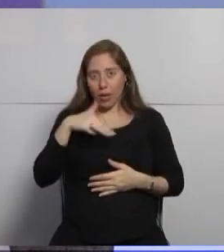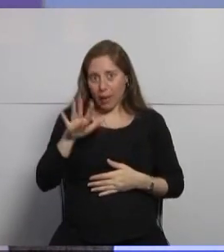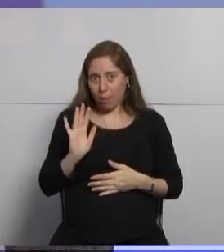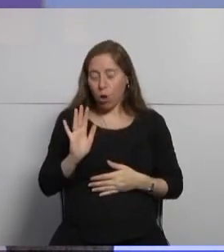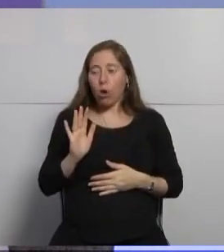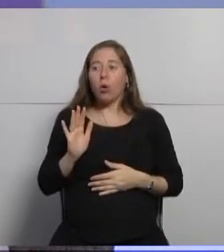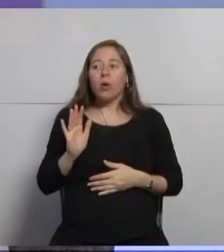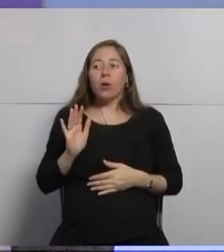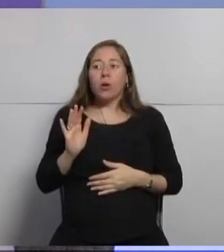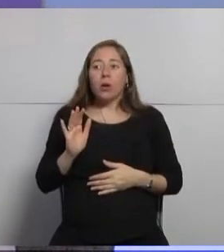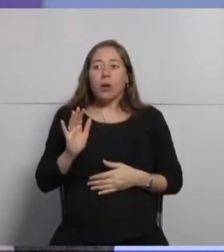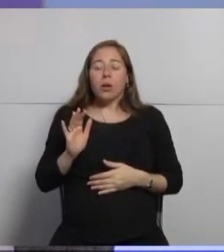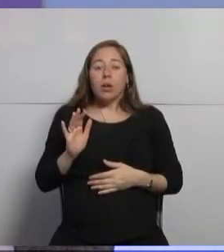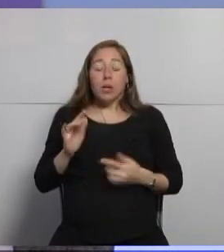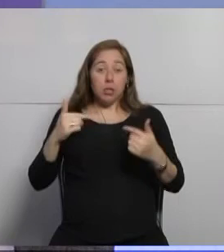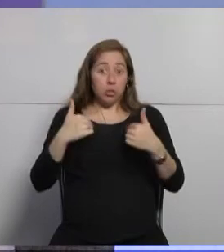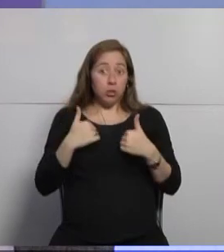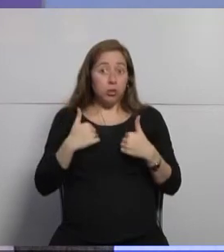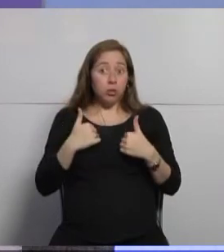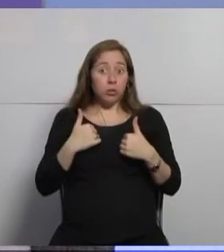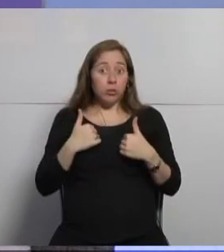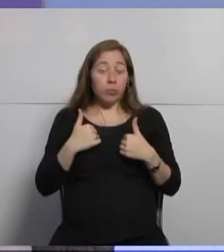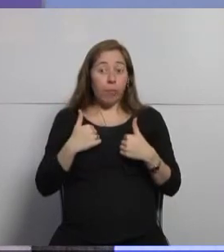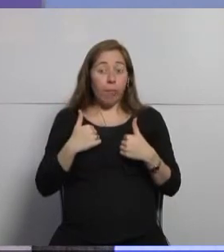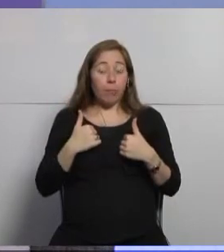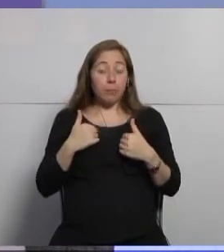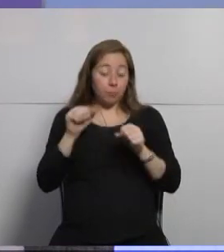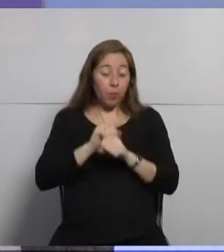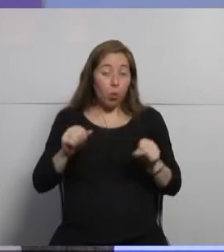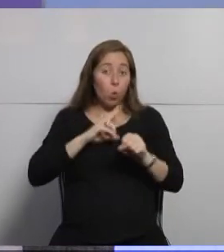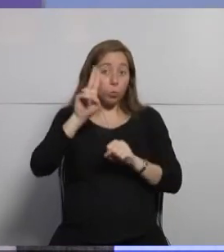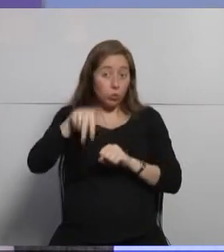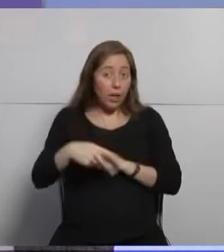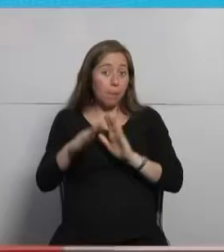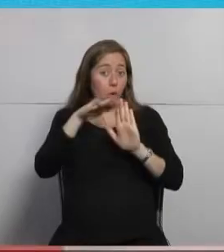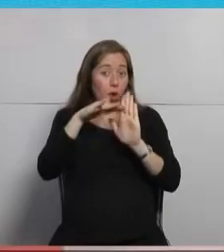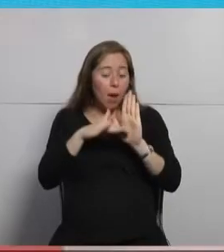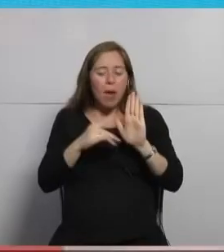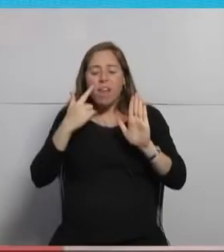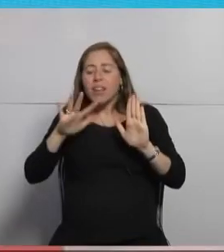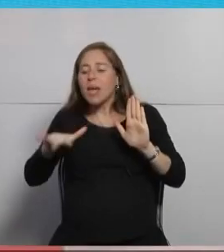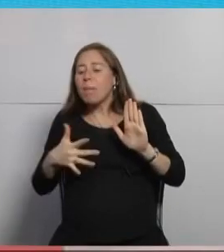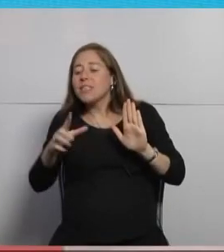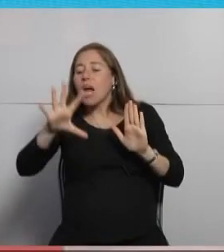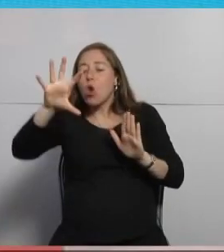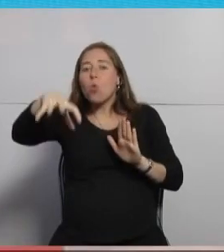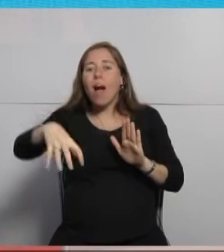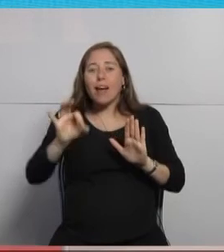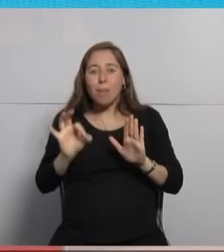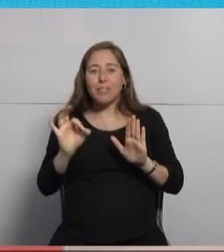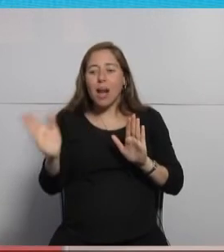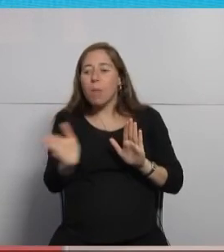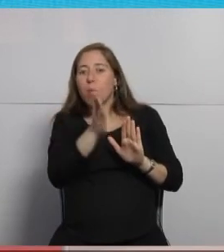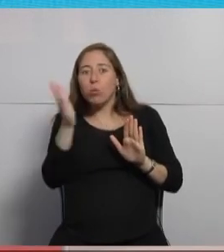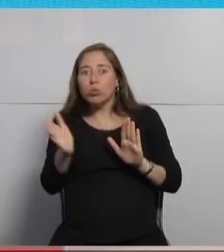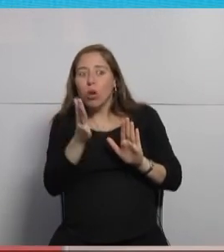verlo podés visualizarlo tener dashboard para visualizar exactamente lo que está pasando en producción y poder saber qué